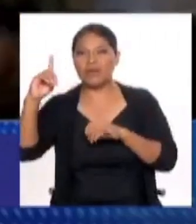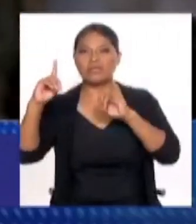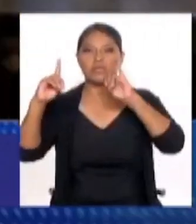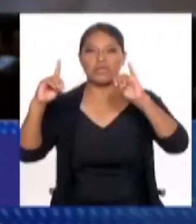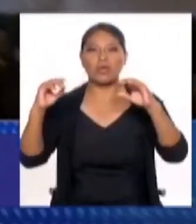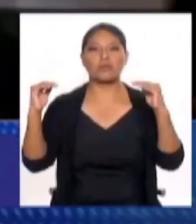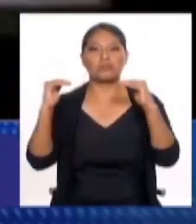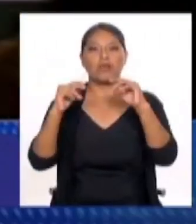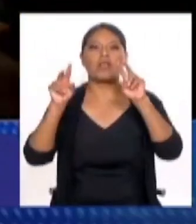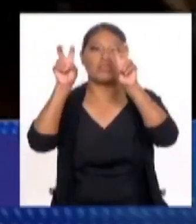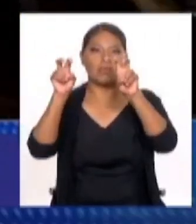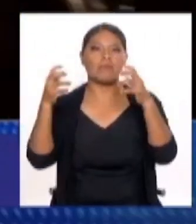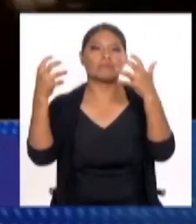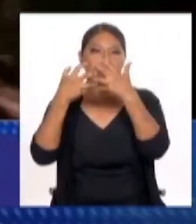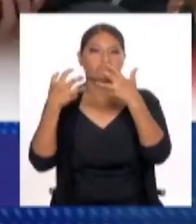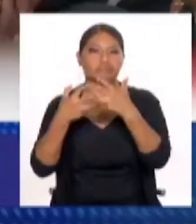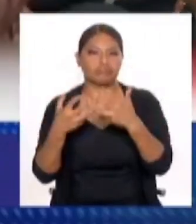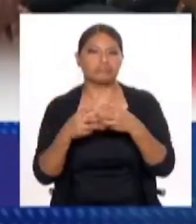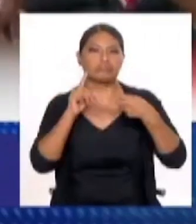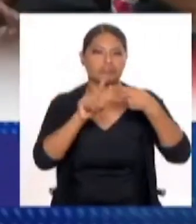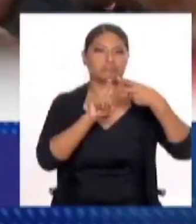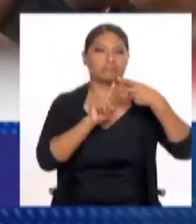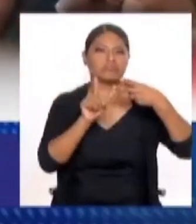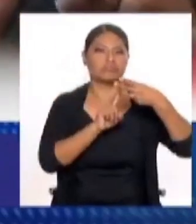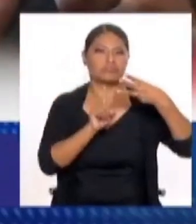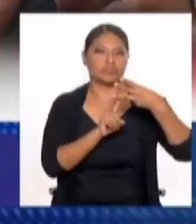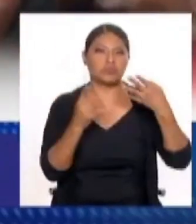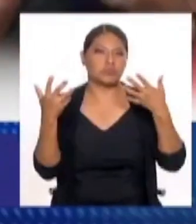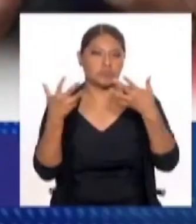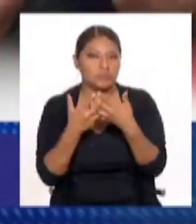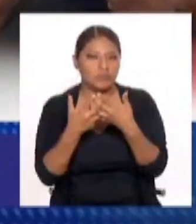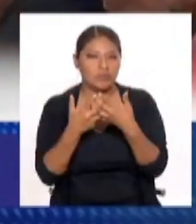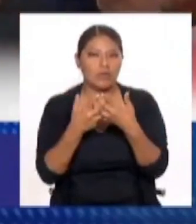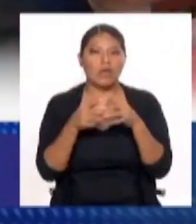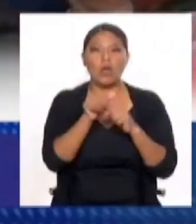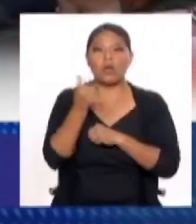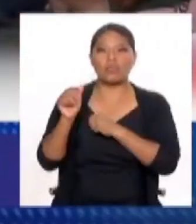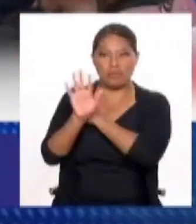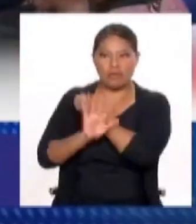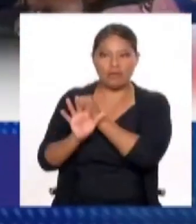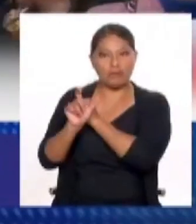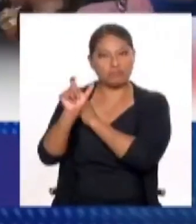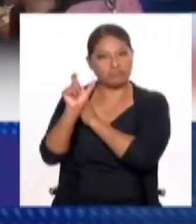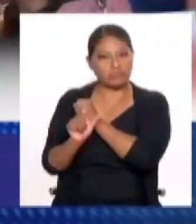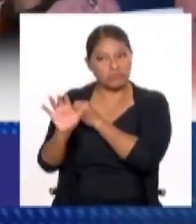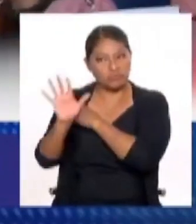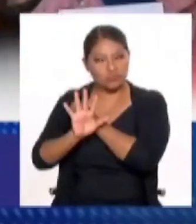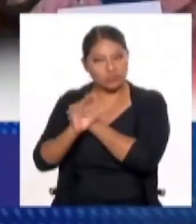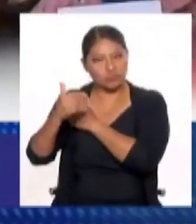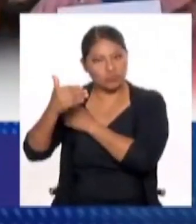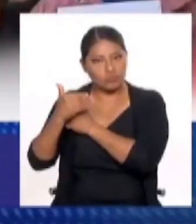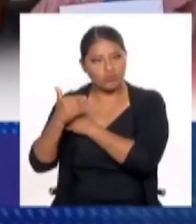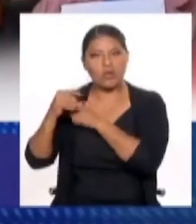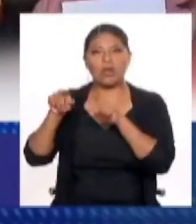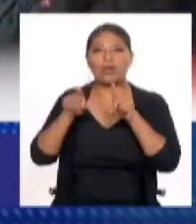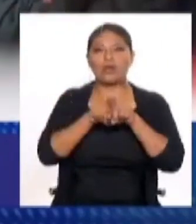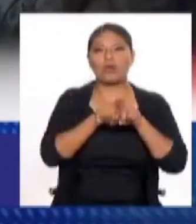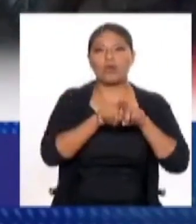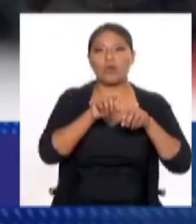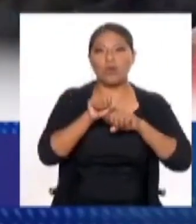dado continuidad a las políticas de otros gobiernos en términos de seguridad, como la intervención en la macrozona sur,